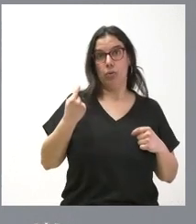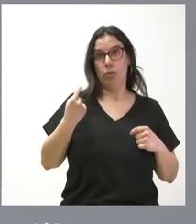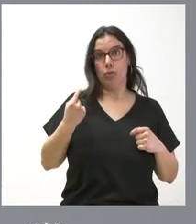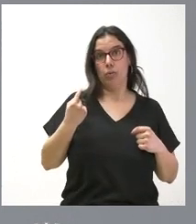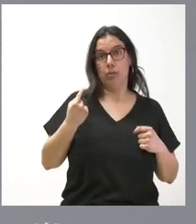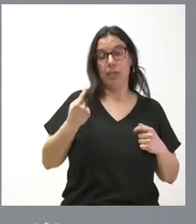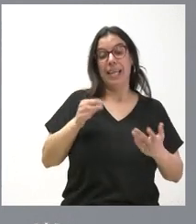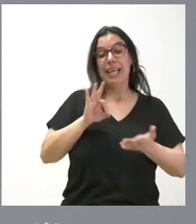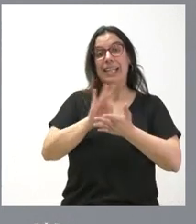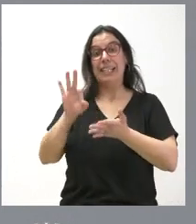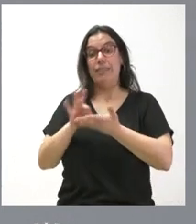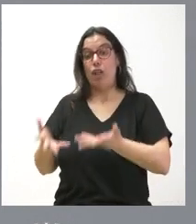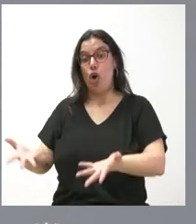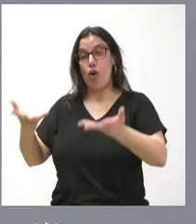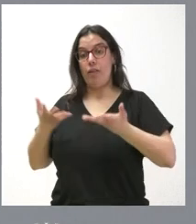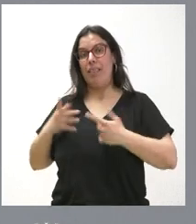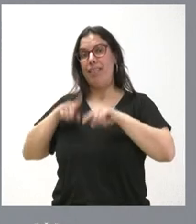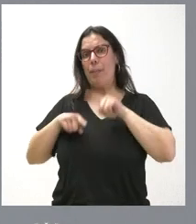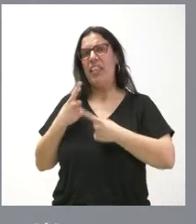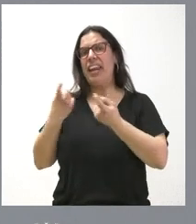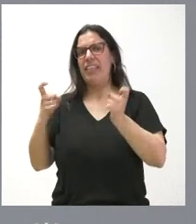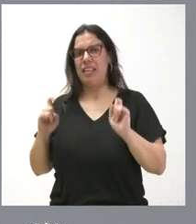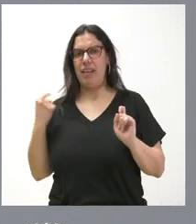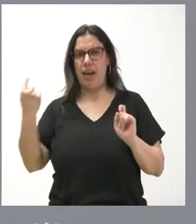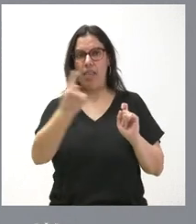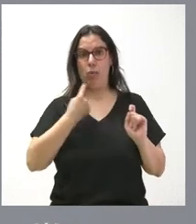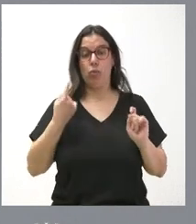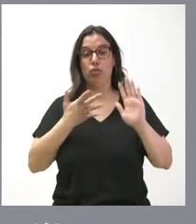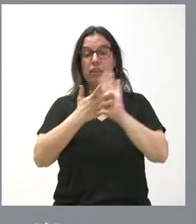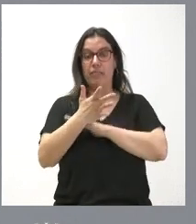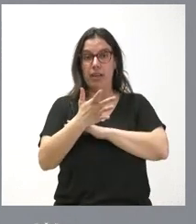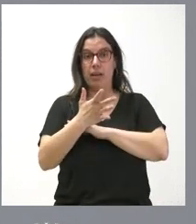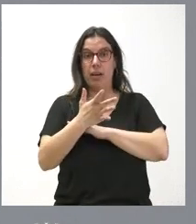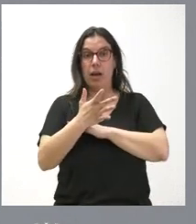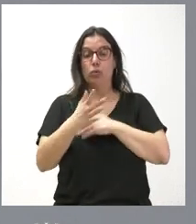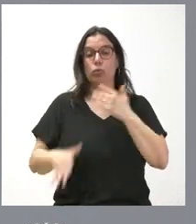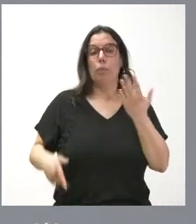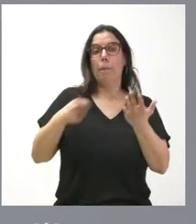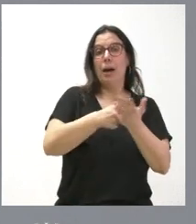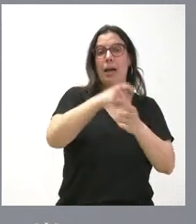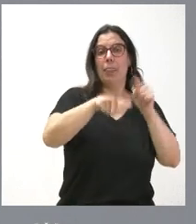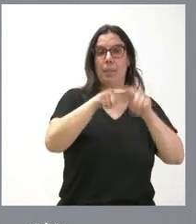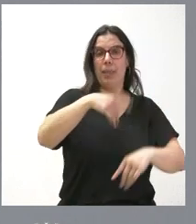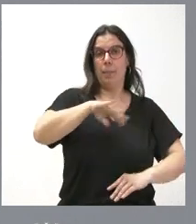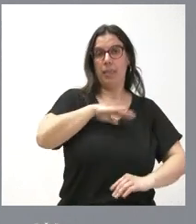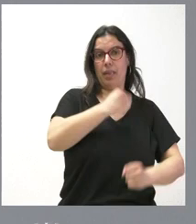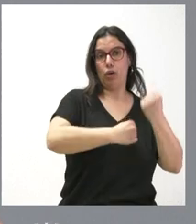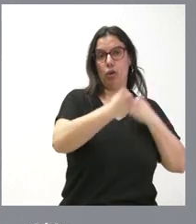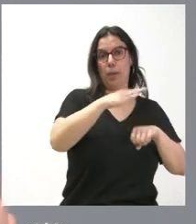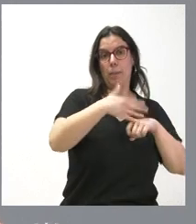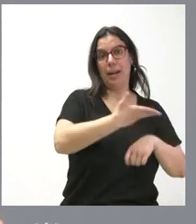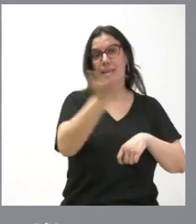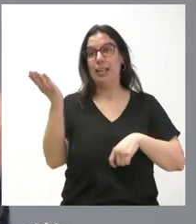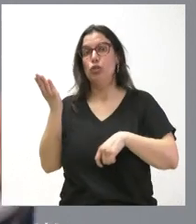necesidades de cada ciudadano. Y, por tanto, lo que determina el tributo que se paga es la capacidad contributiva de cada ciudadano para que todos sean